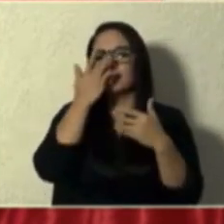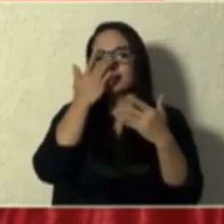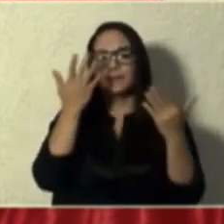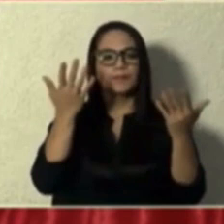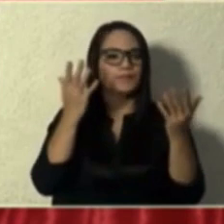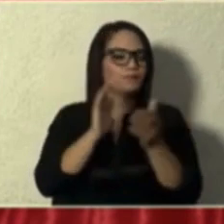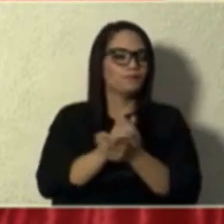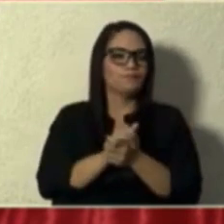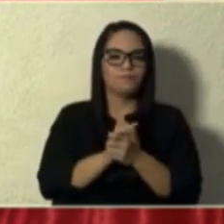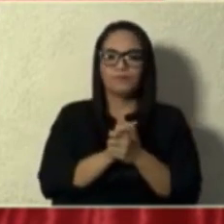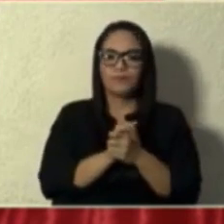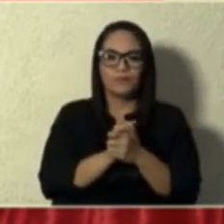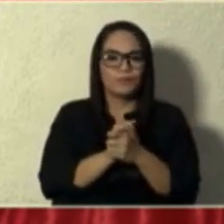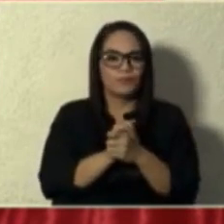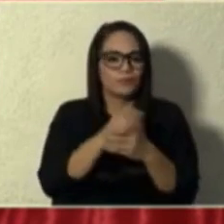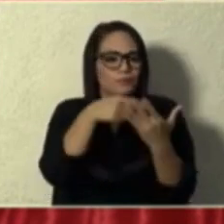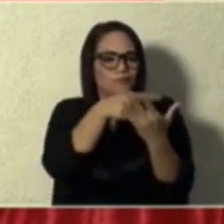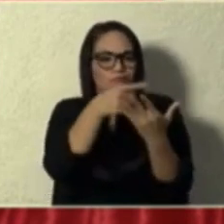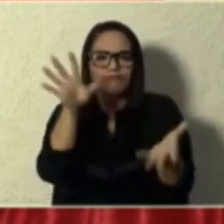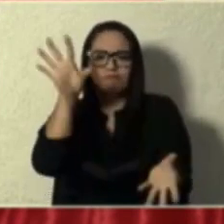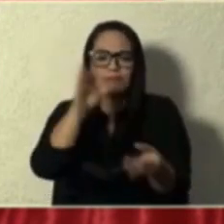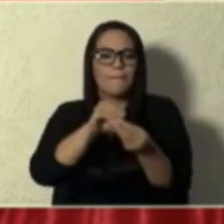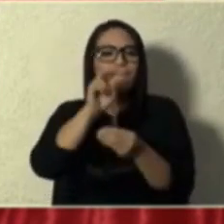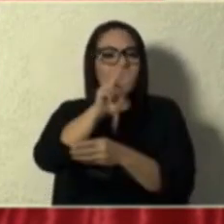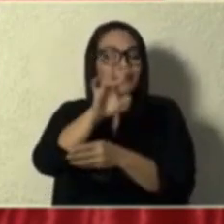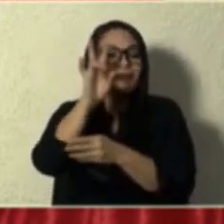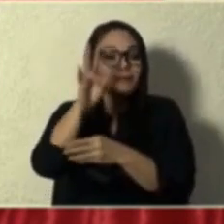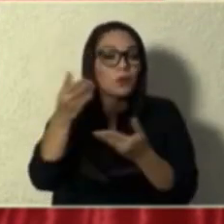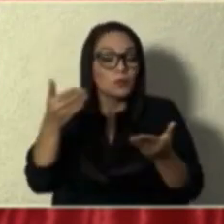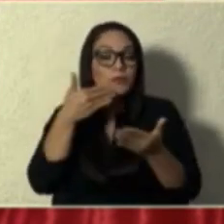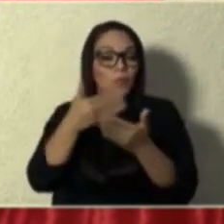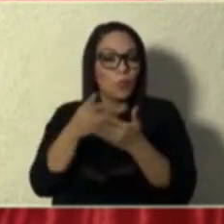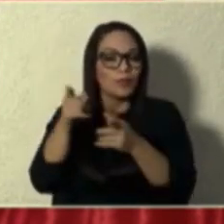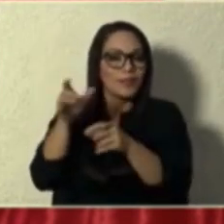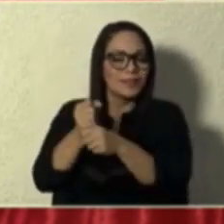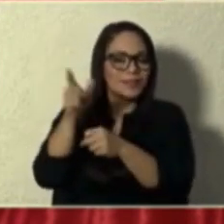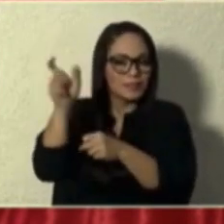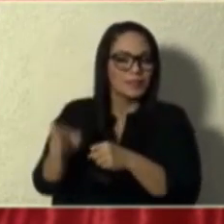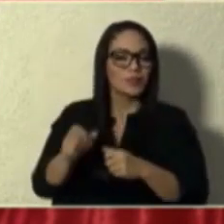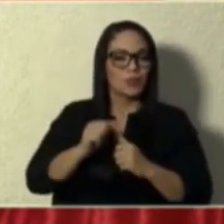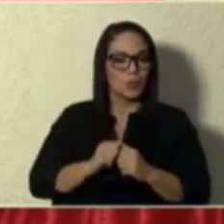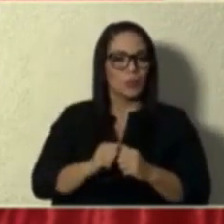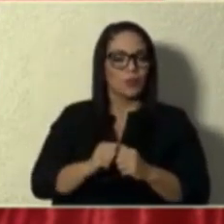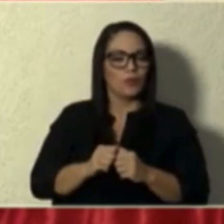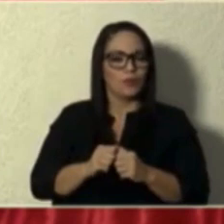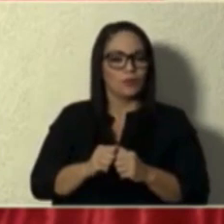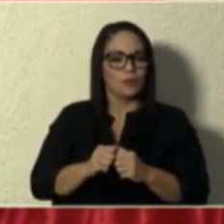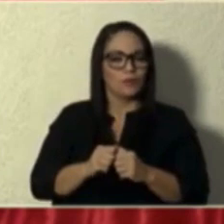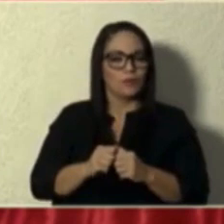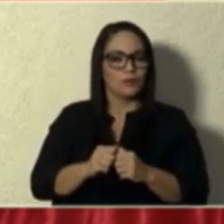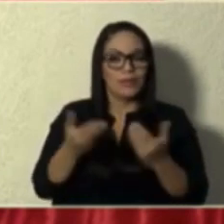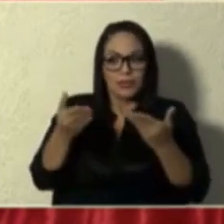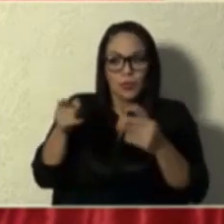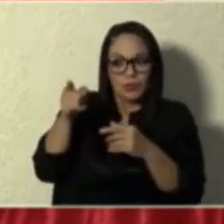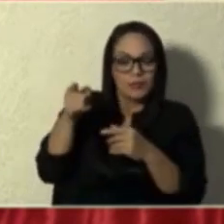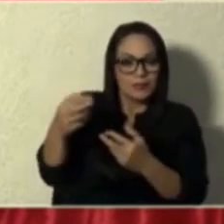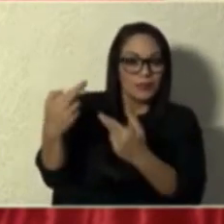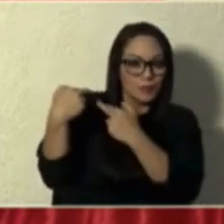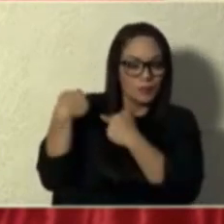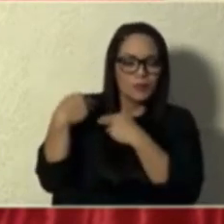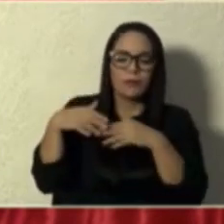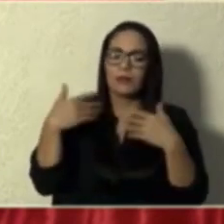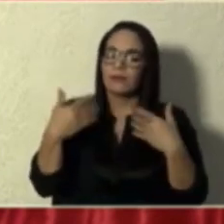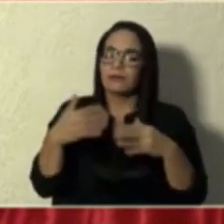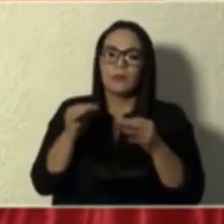Bueno, como le digo, son 27. Las cosas que ella estaba llevando eran impresionantemente